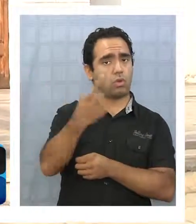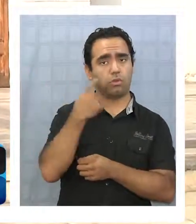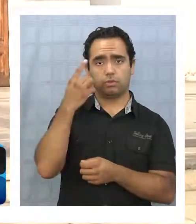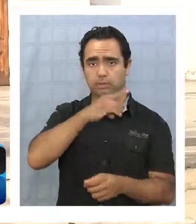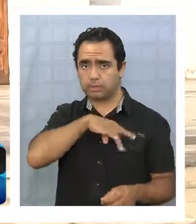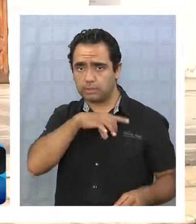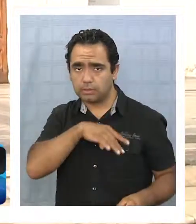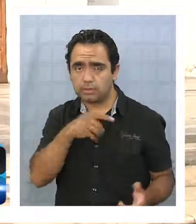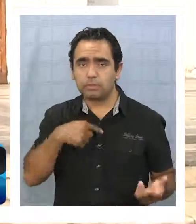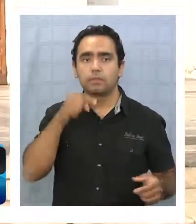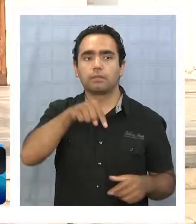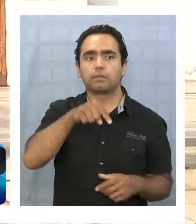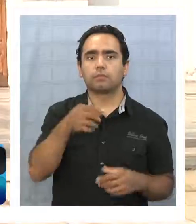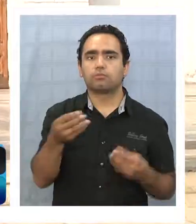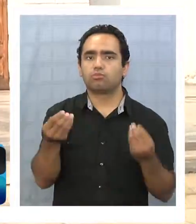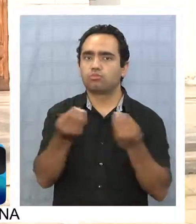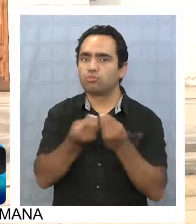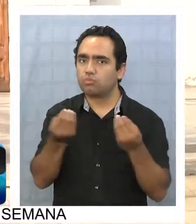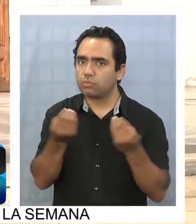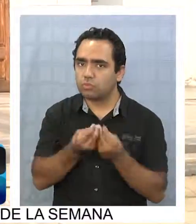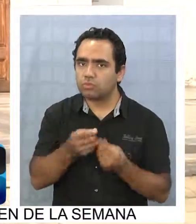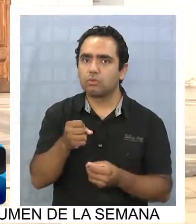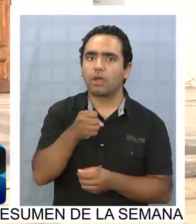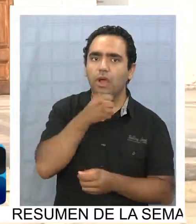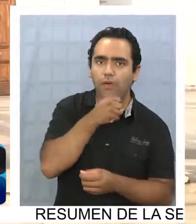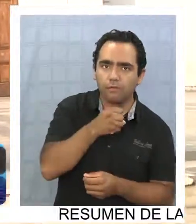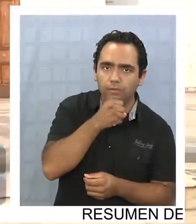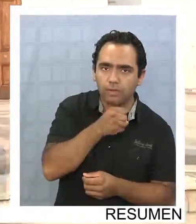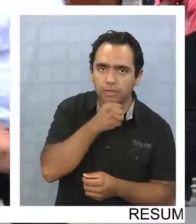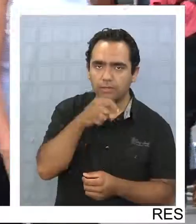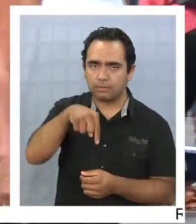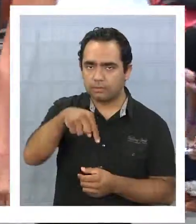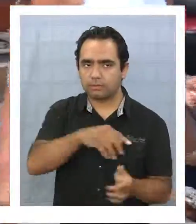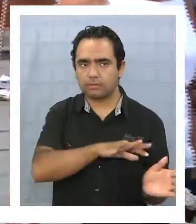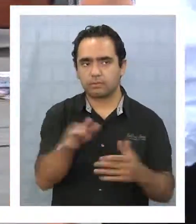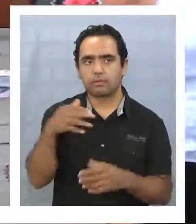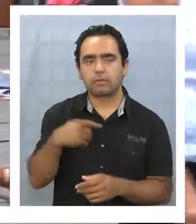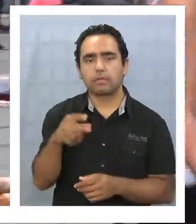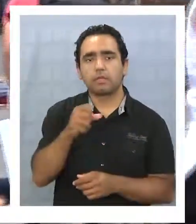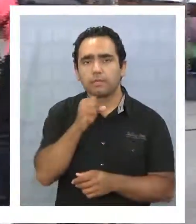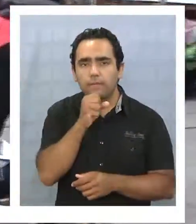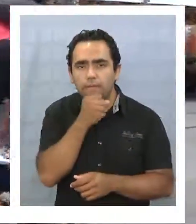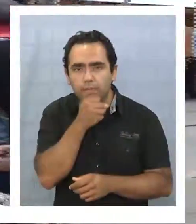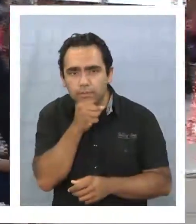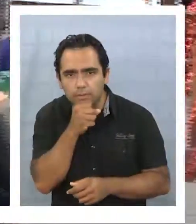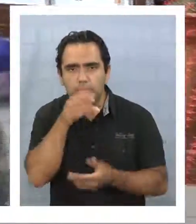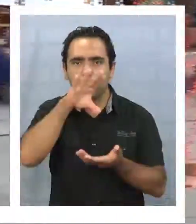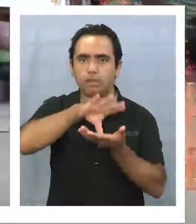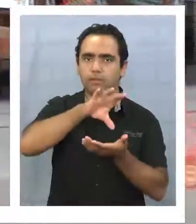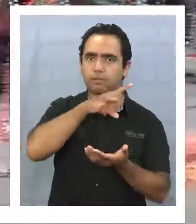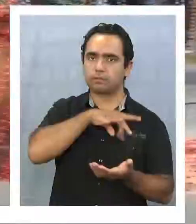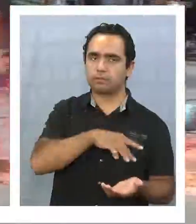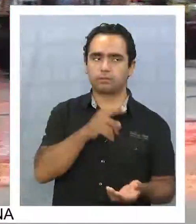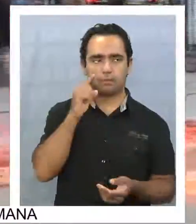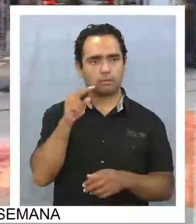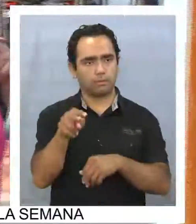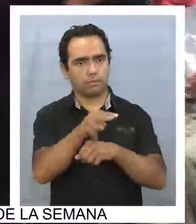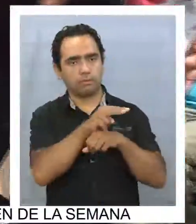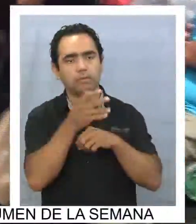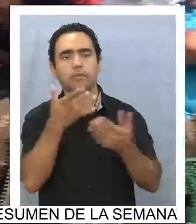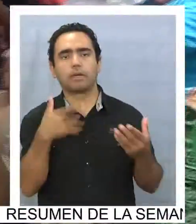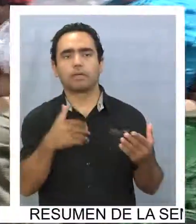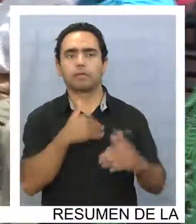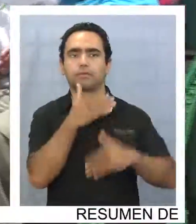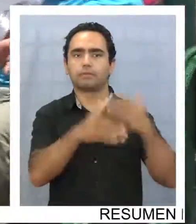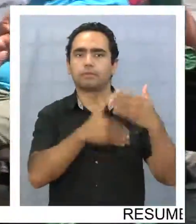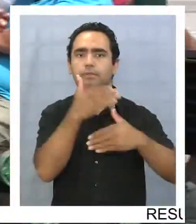aumentando la proporción de adultos mayores. El envejecimiento del país es dictaminado por el crecimiento